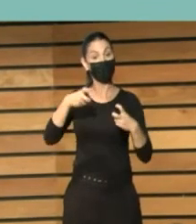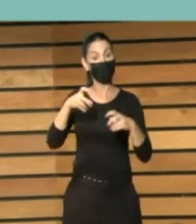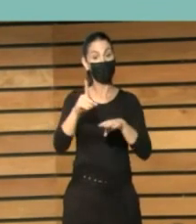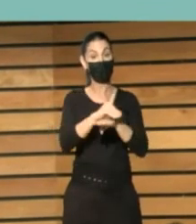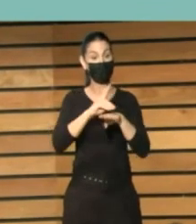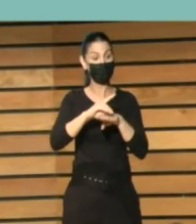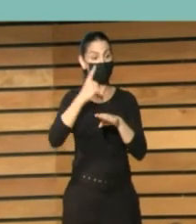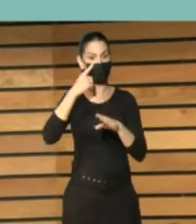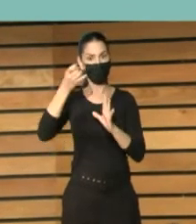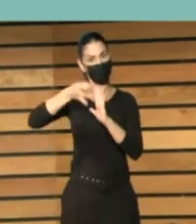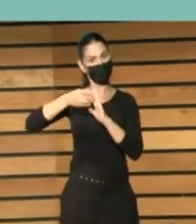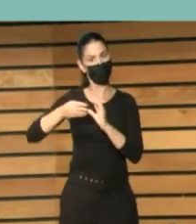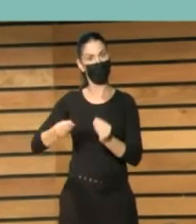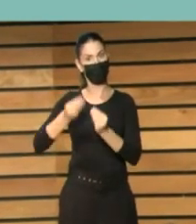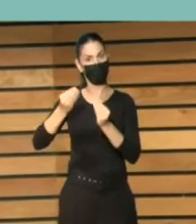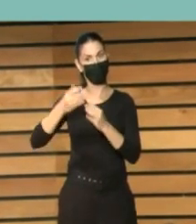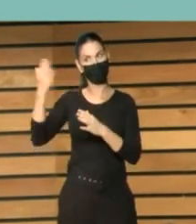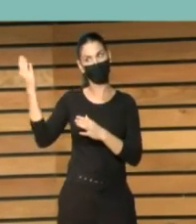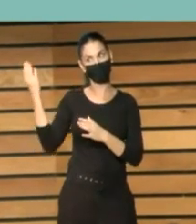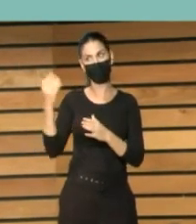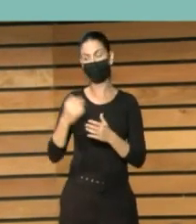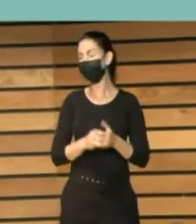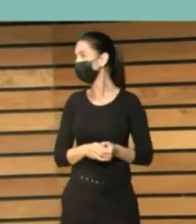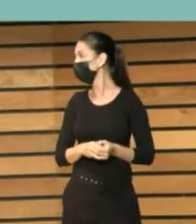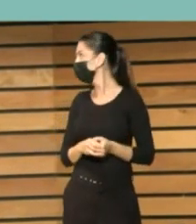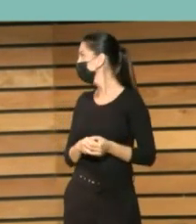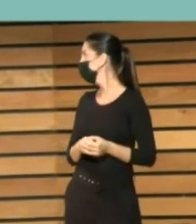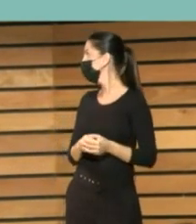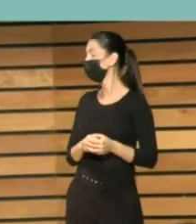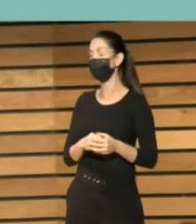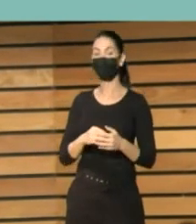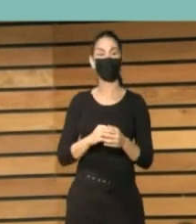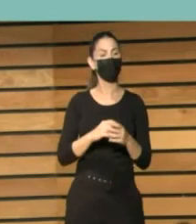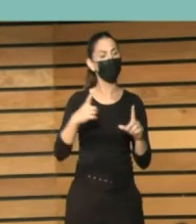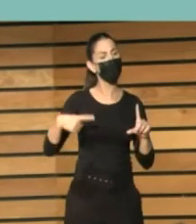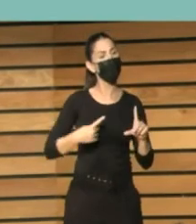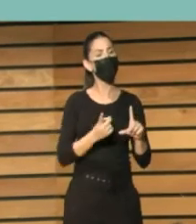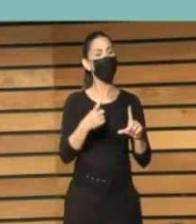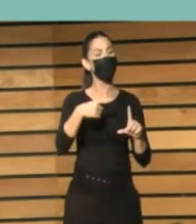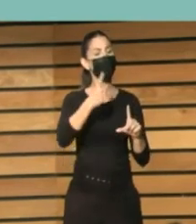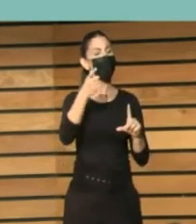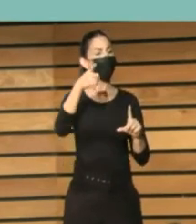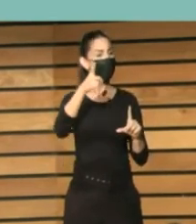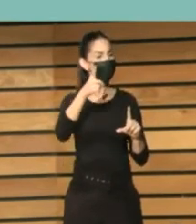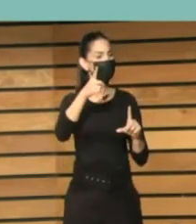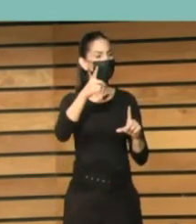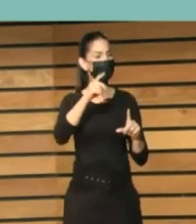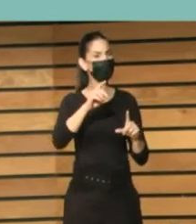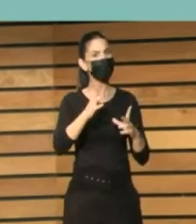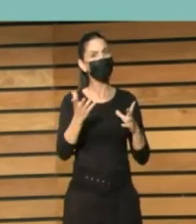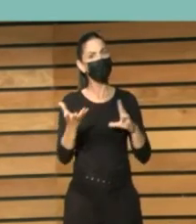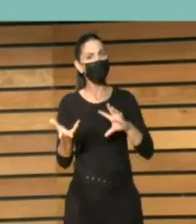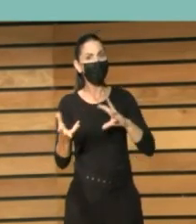Como os decía, los mapas son casos especiales. Un mapa es muy parecido a una imagen digital.